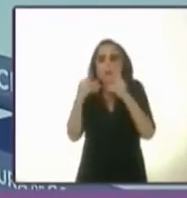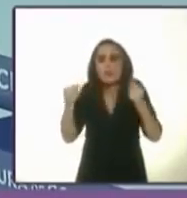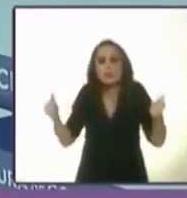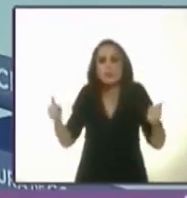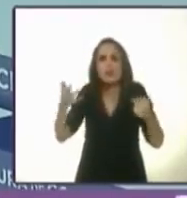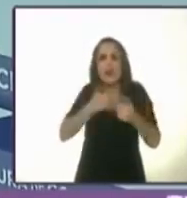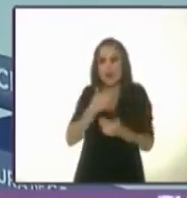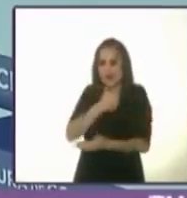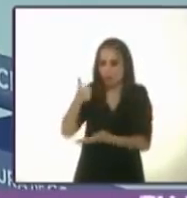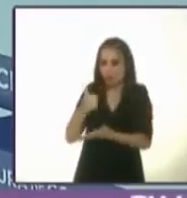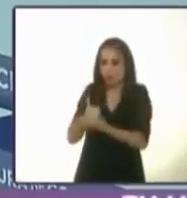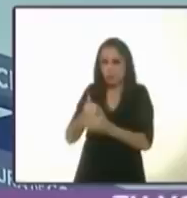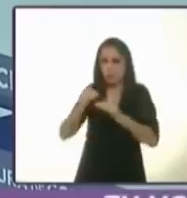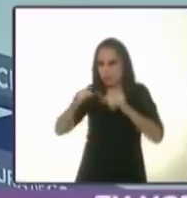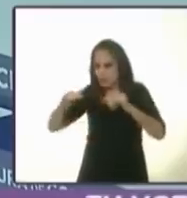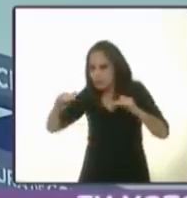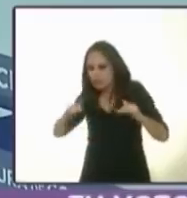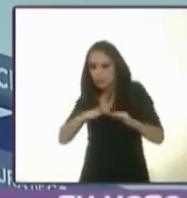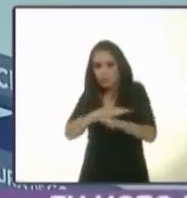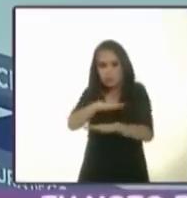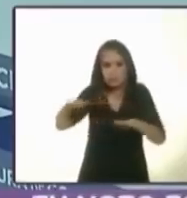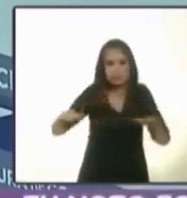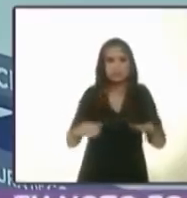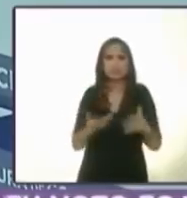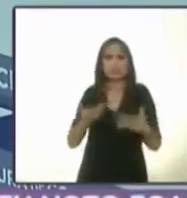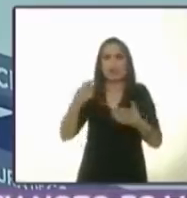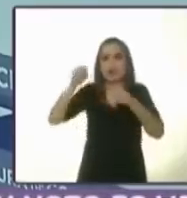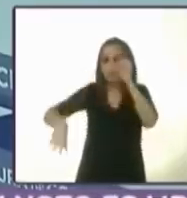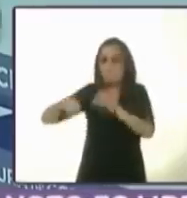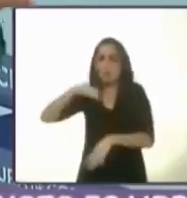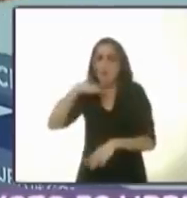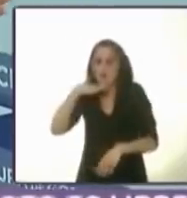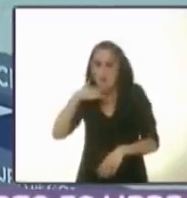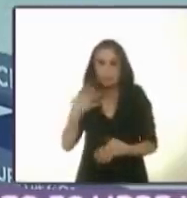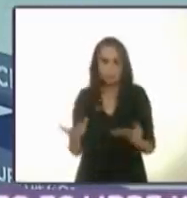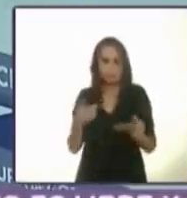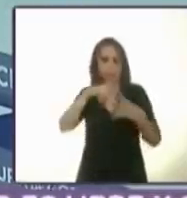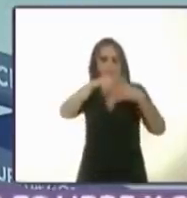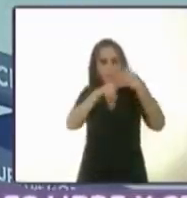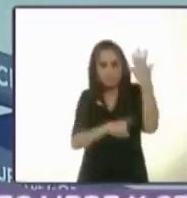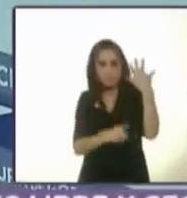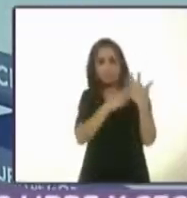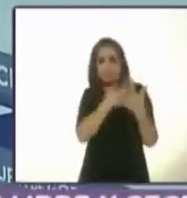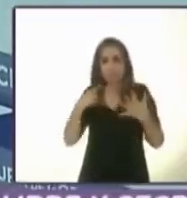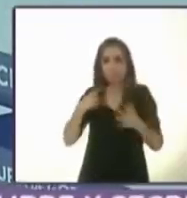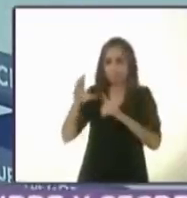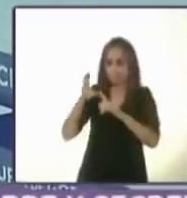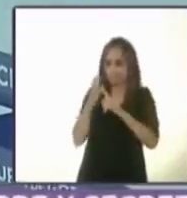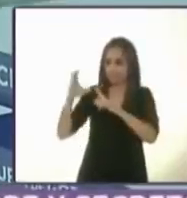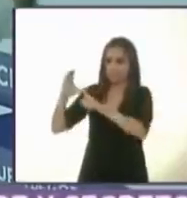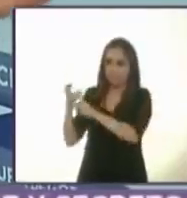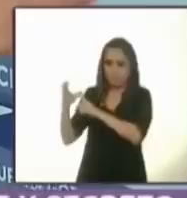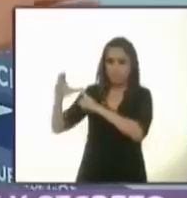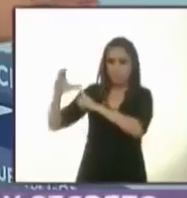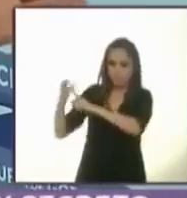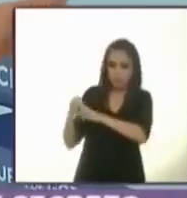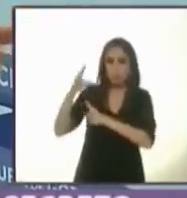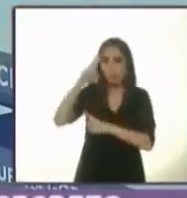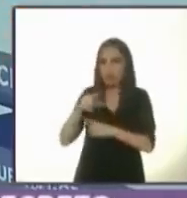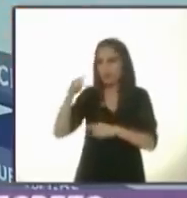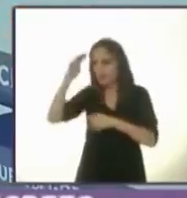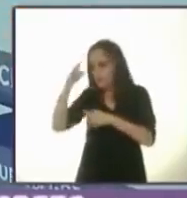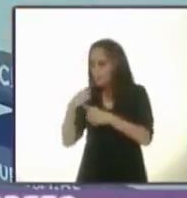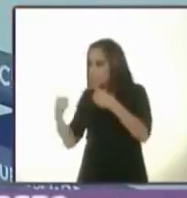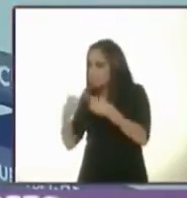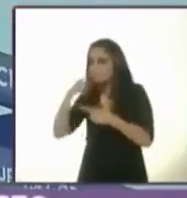asentamientos urbanos, cómo vamos a resolver el problema de los desechos. Tenemos que establecer estas comisiones con una visión realmente